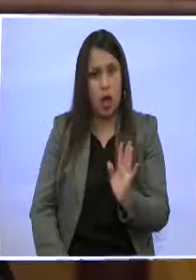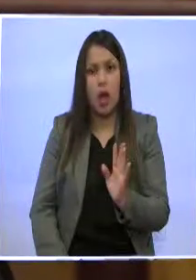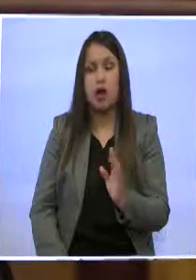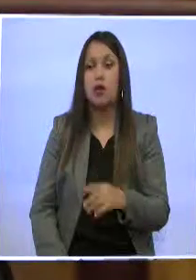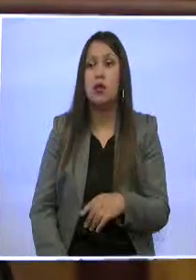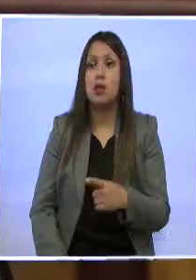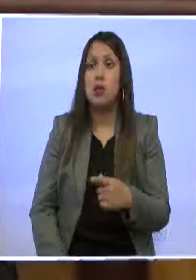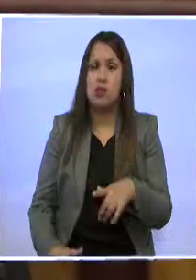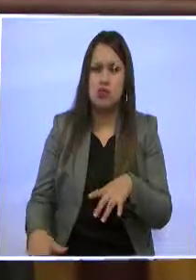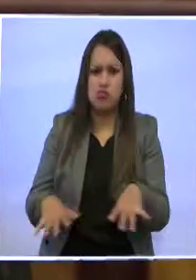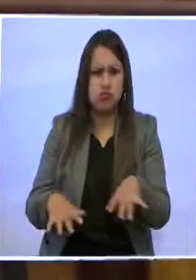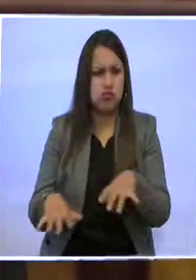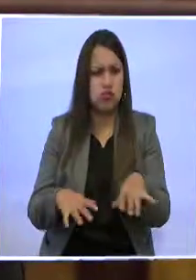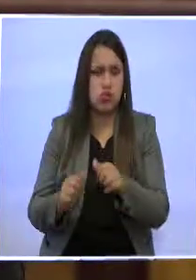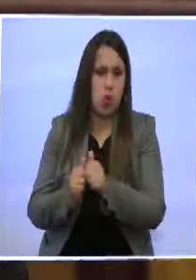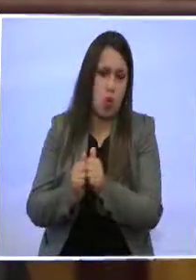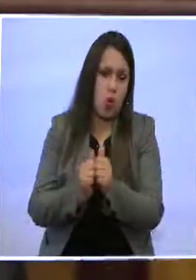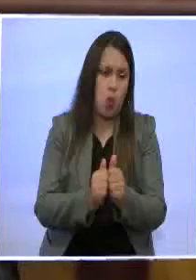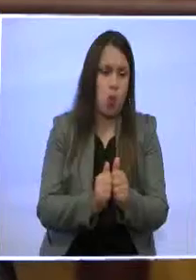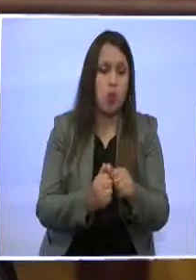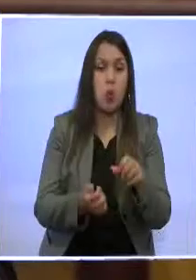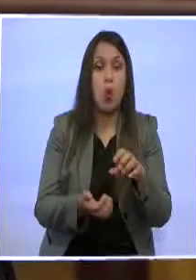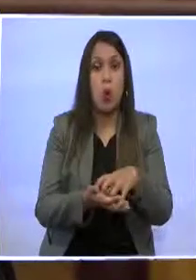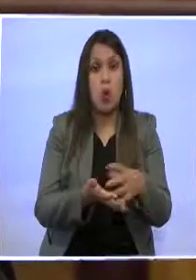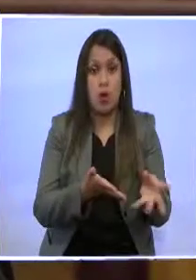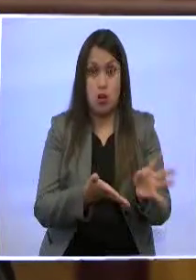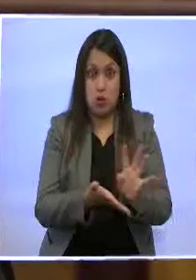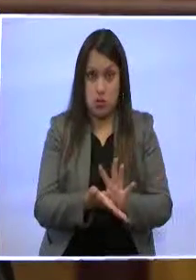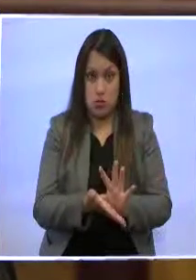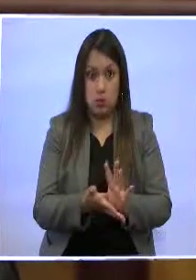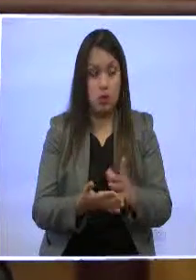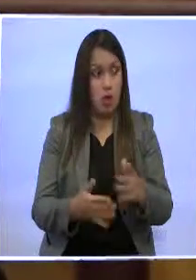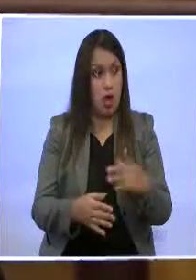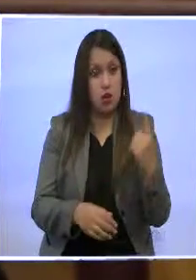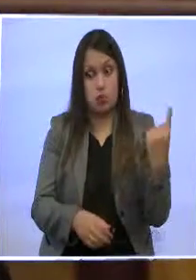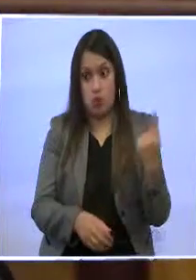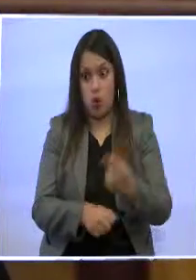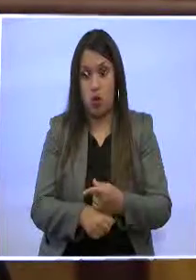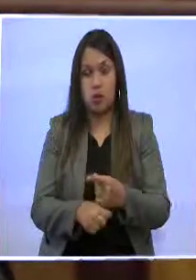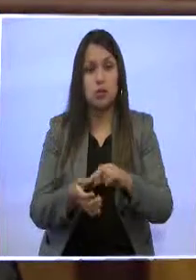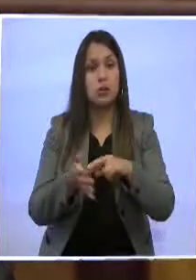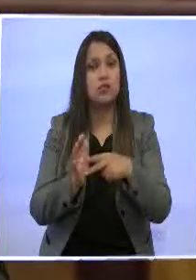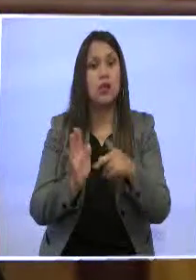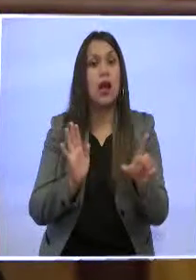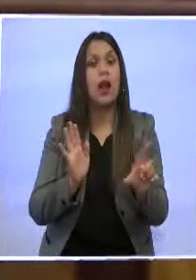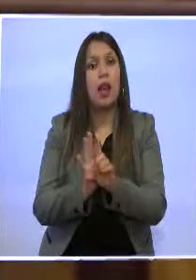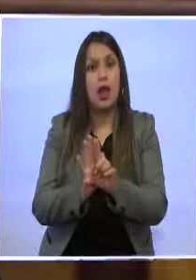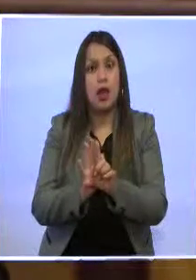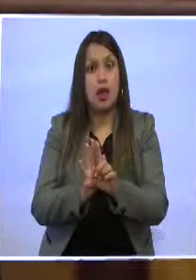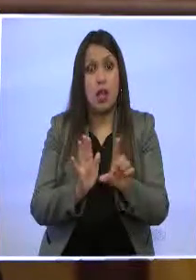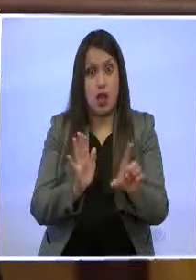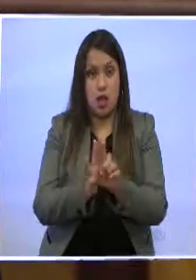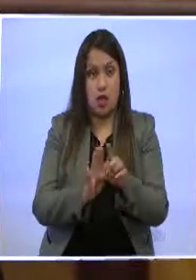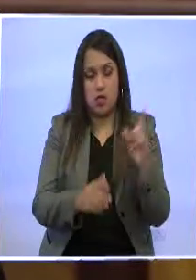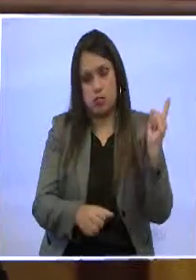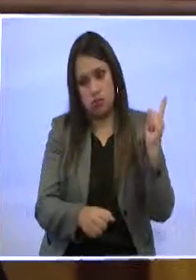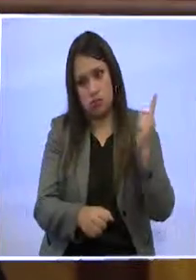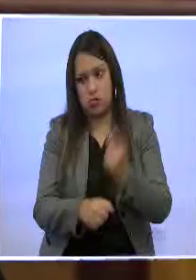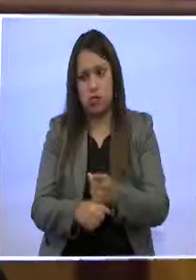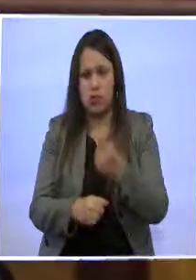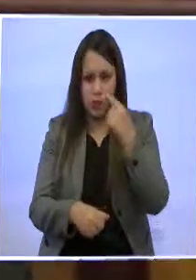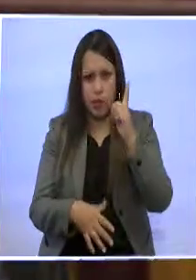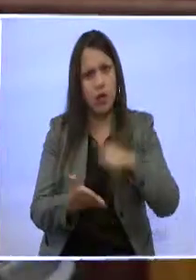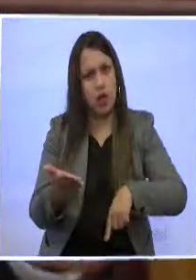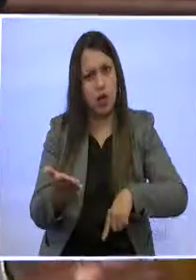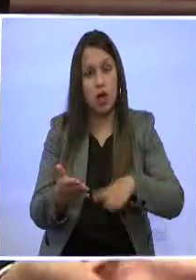iniciativa legislativa para que se produzca en una ordenanza. La ordenanza es ley, como ley mandatoria, en este caso, para